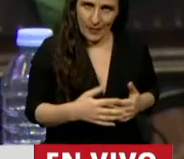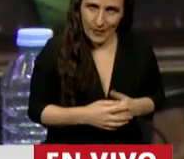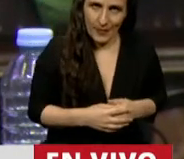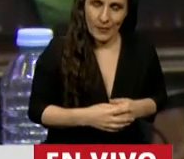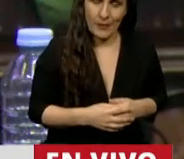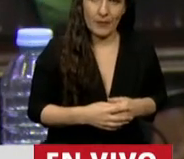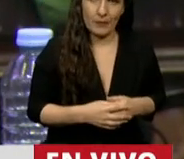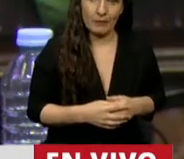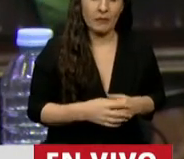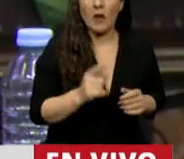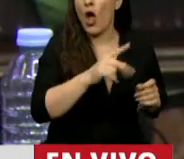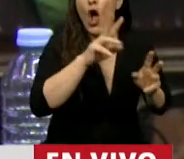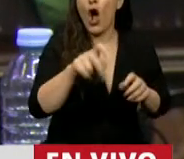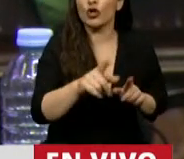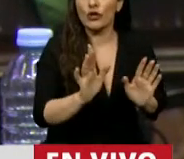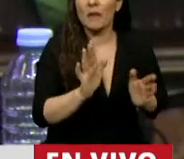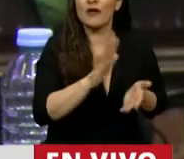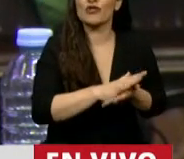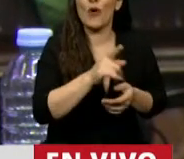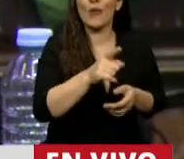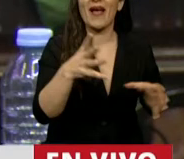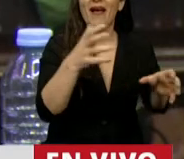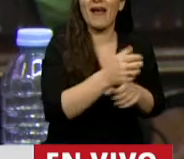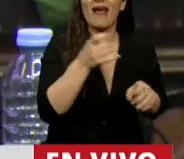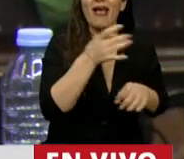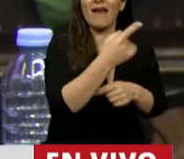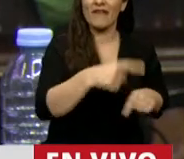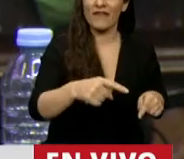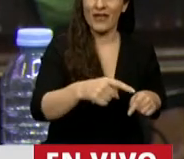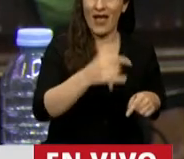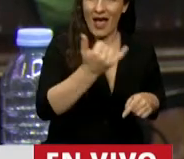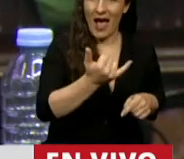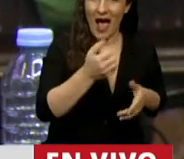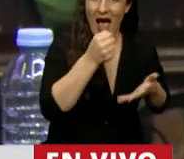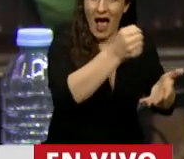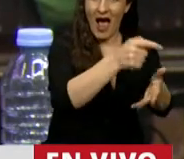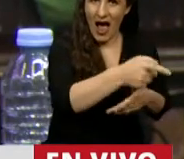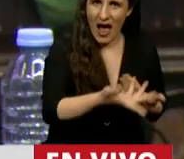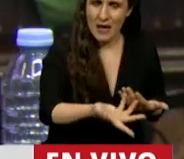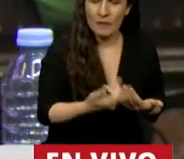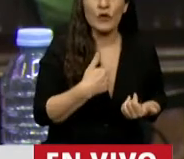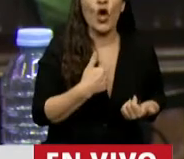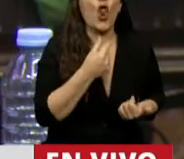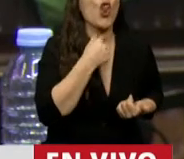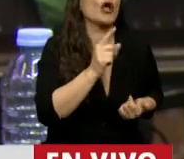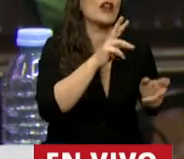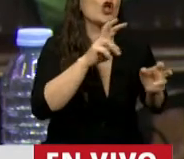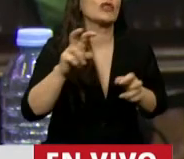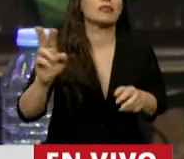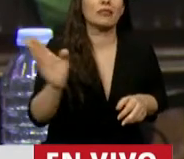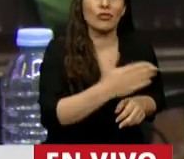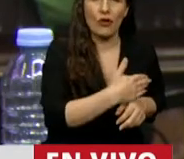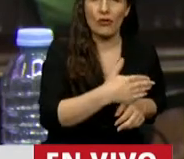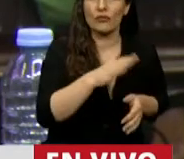Y otro tema puede ser el subsidio del transporte. Yo veo, y no quiero entrar en todos los temas, pero en este del